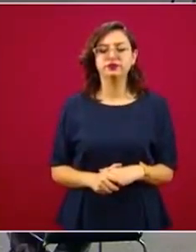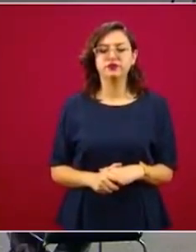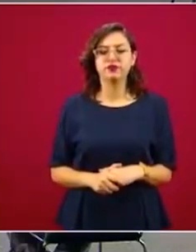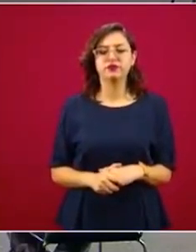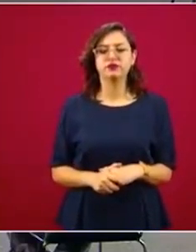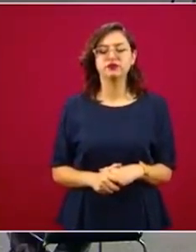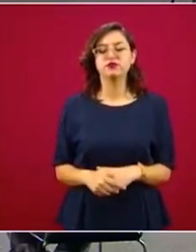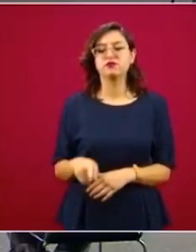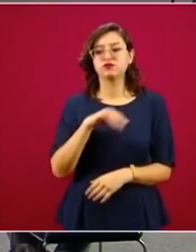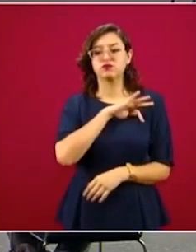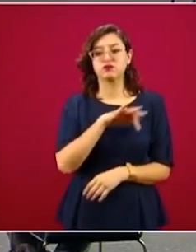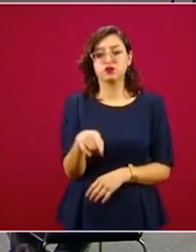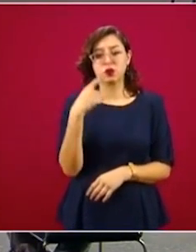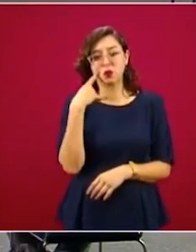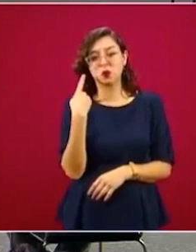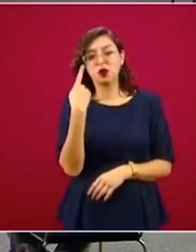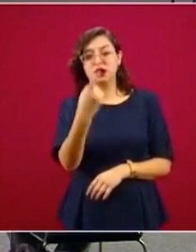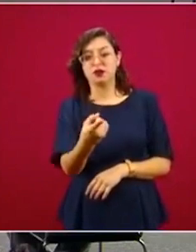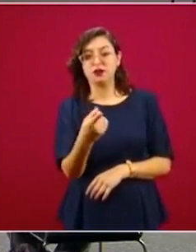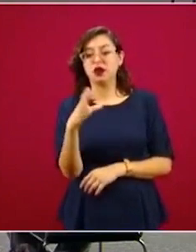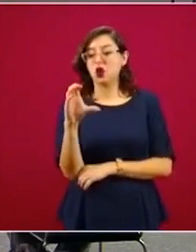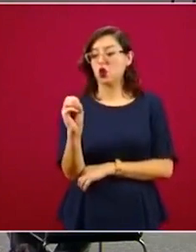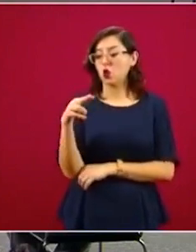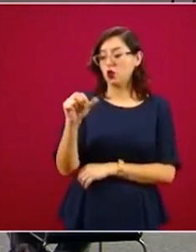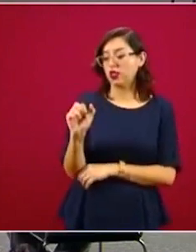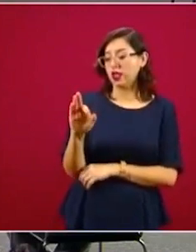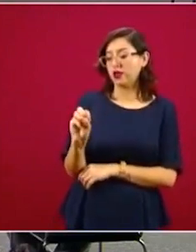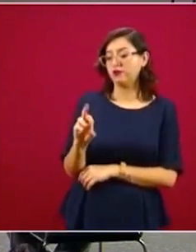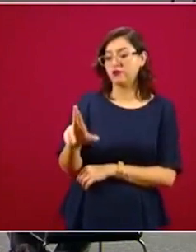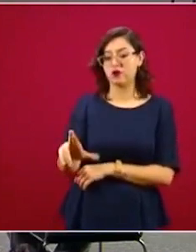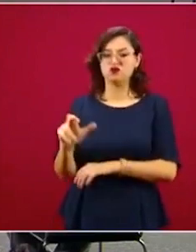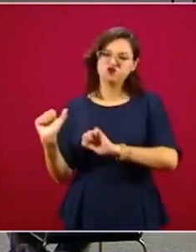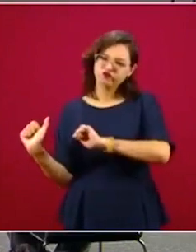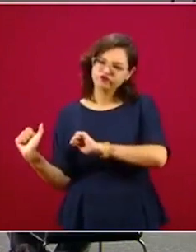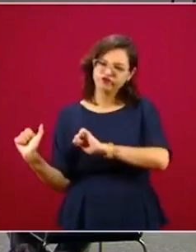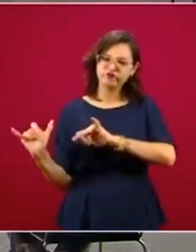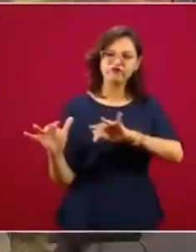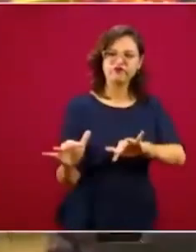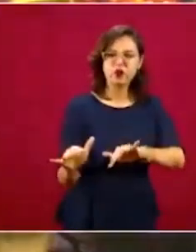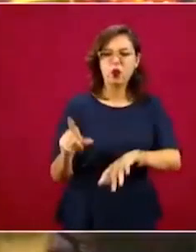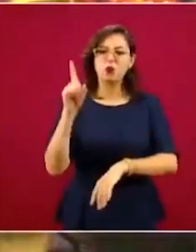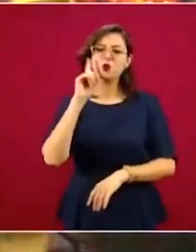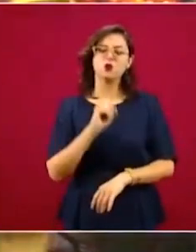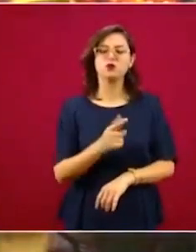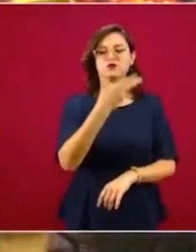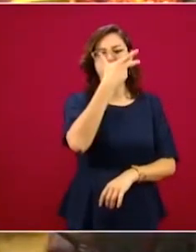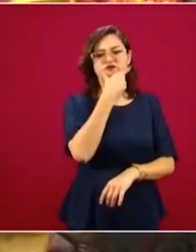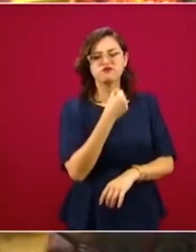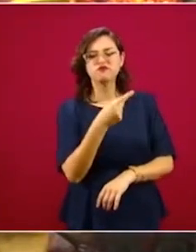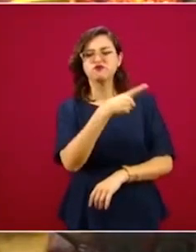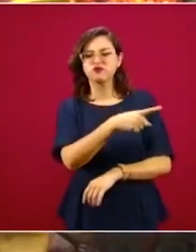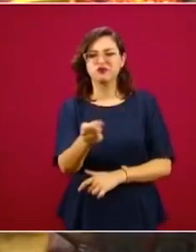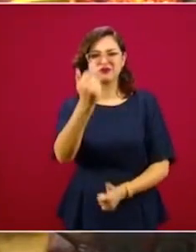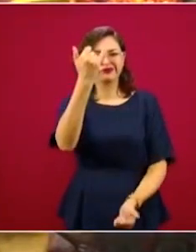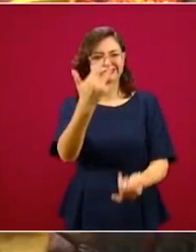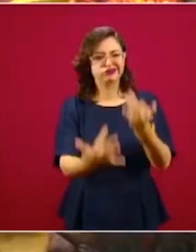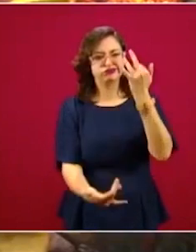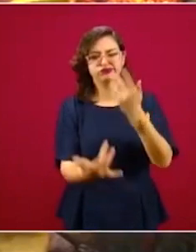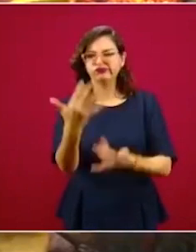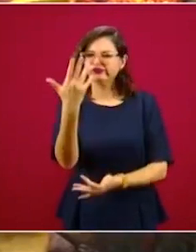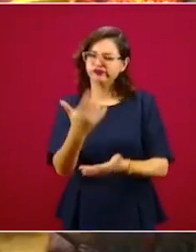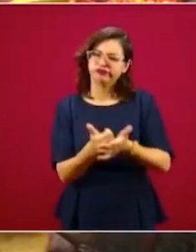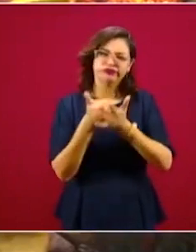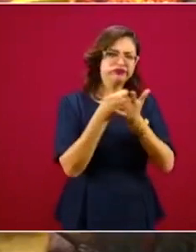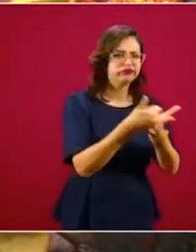En la imagen vemos a los combatientes de CONAFOR, extraordinarias mujeres, extraordinarios hombres que, además de atender